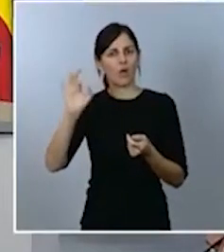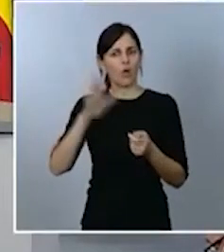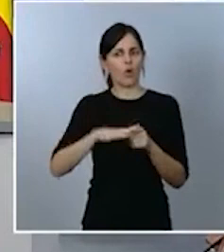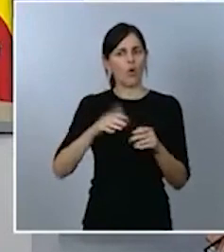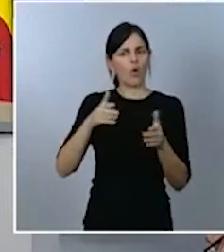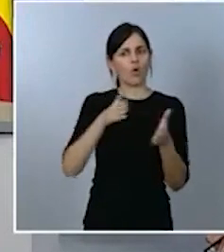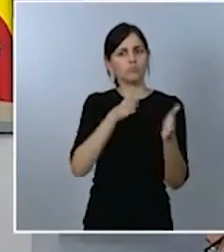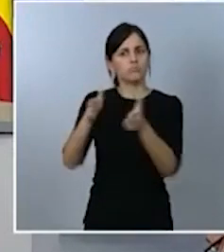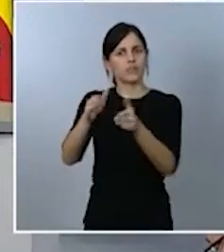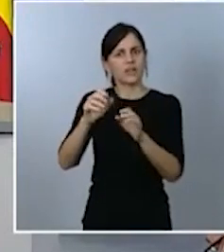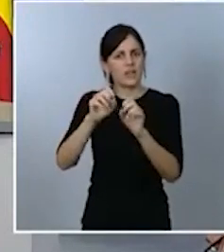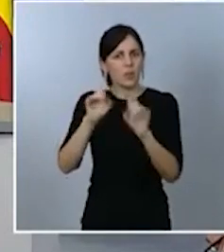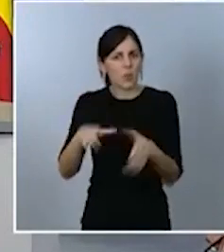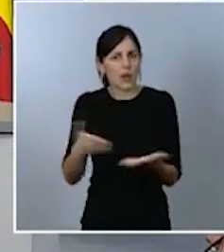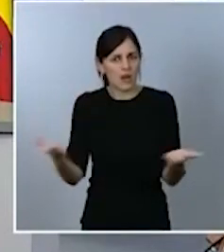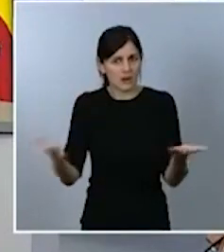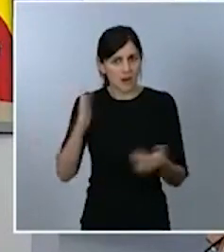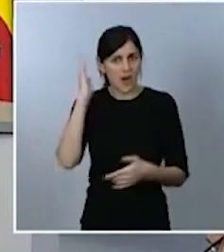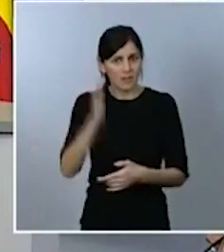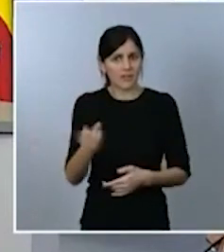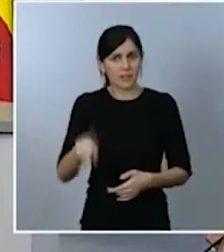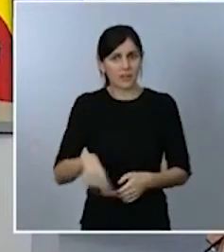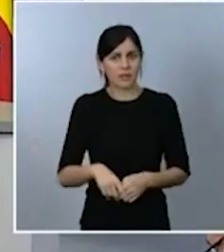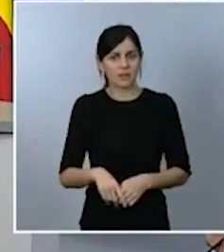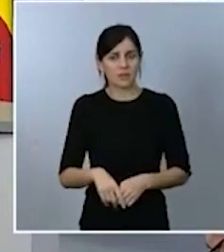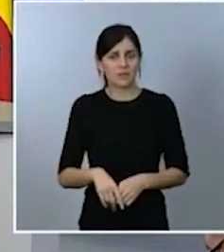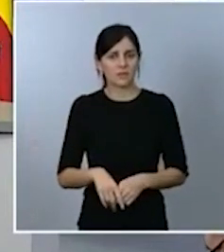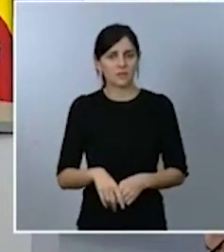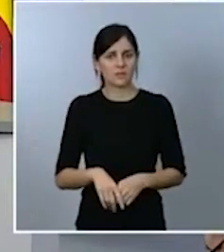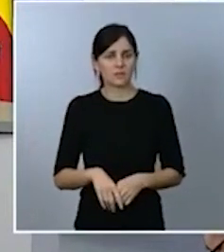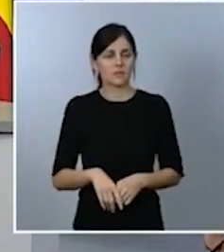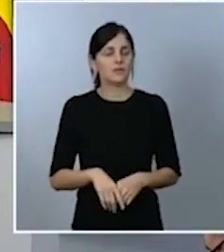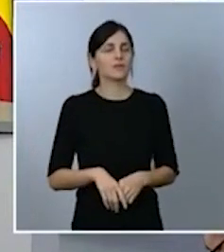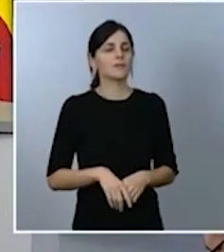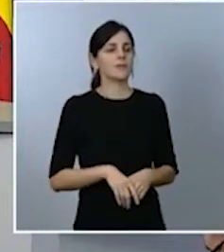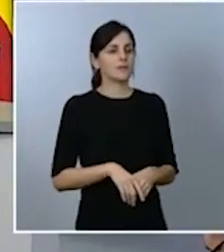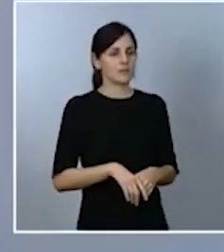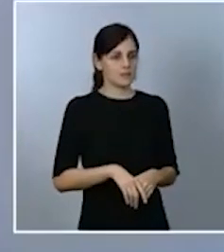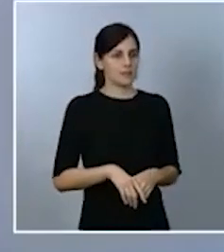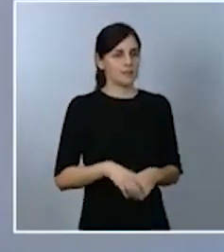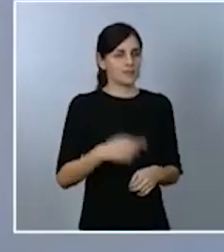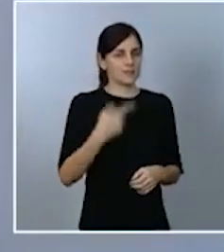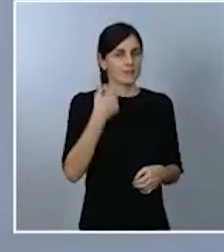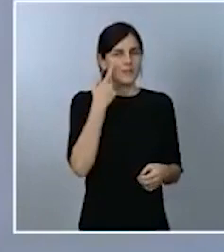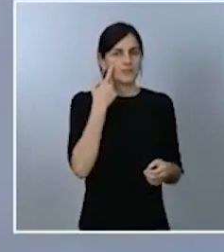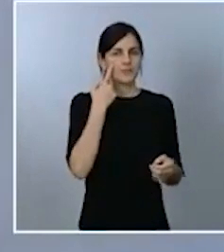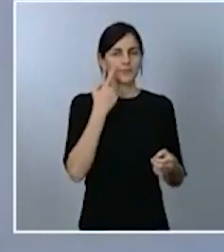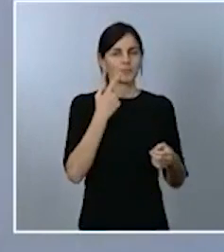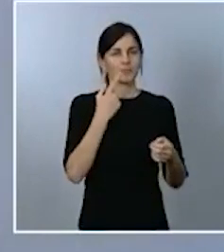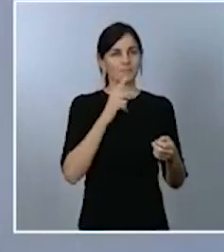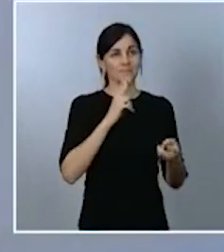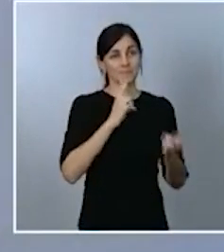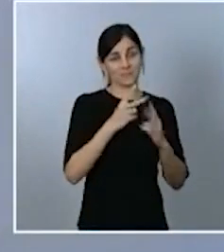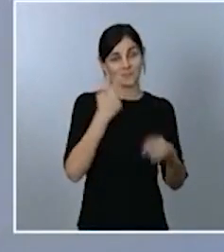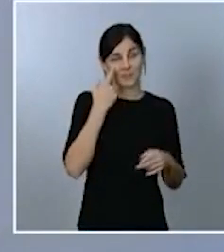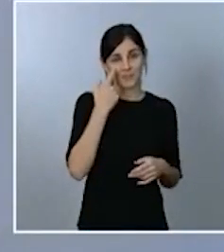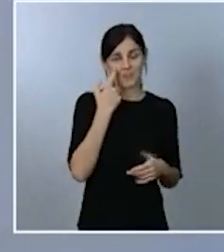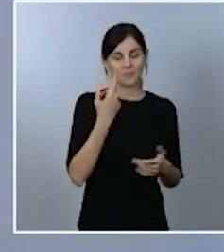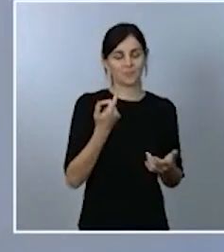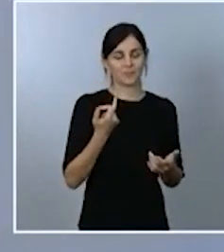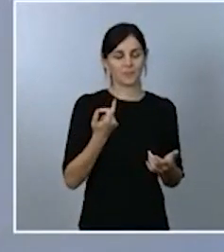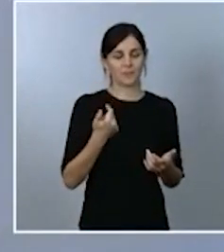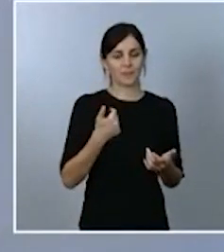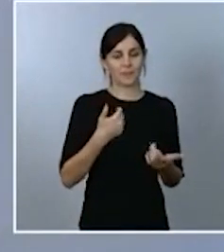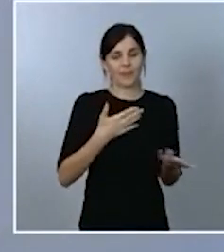bueno otra vez tratando de parafrasear lo que aquí dirían los representantes del ministerio de